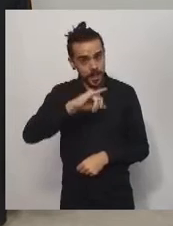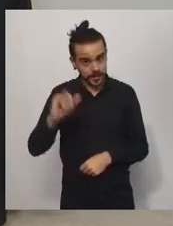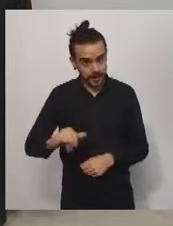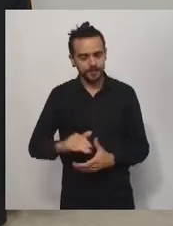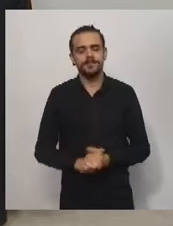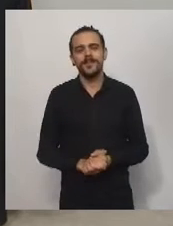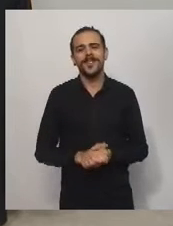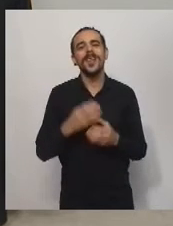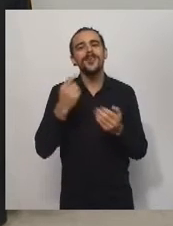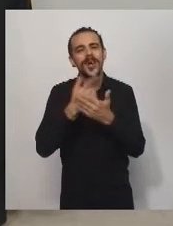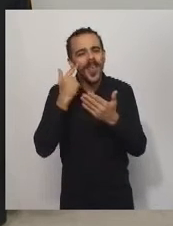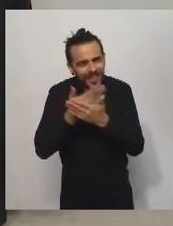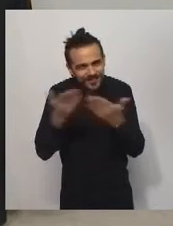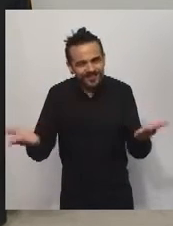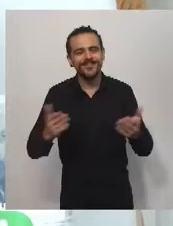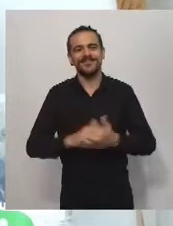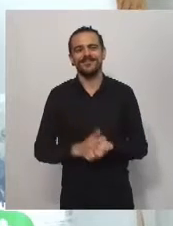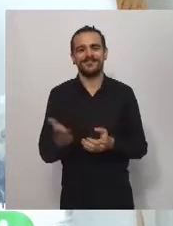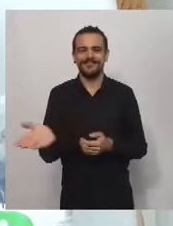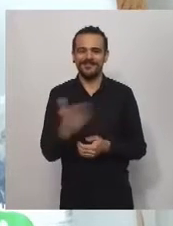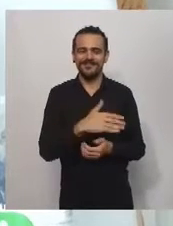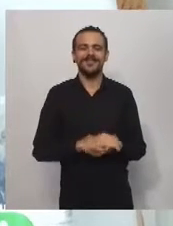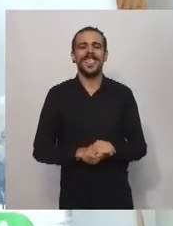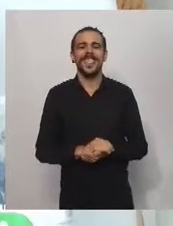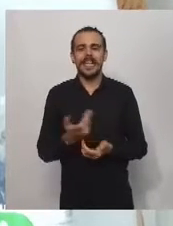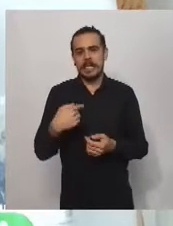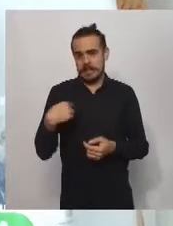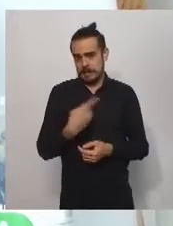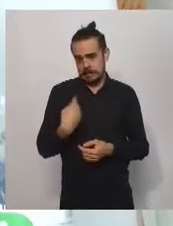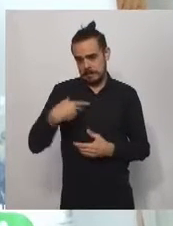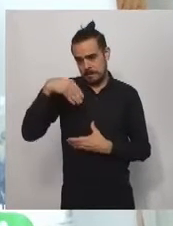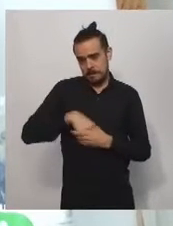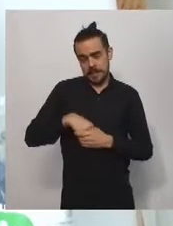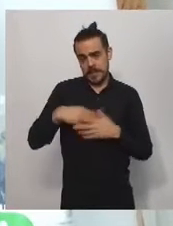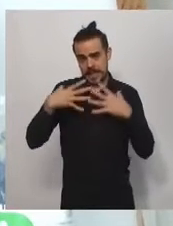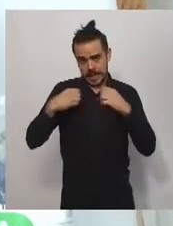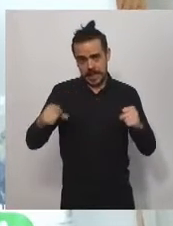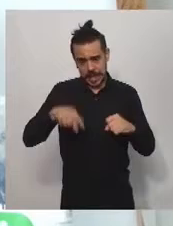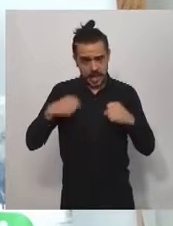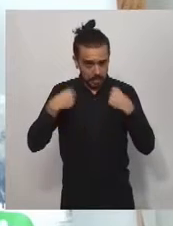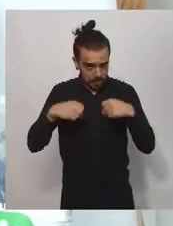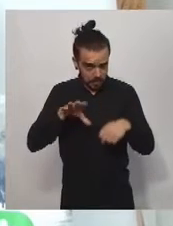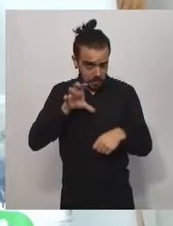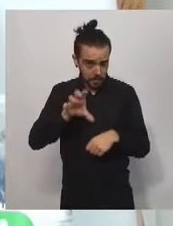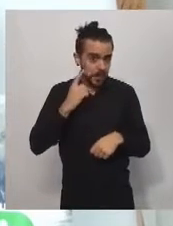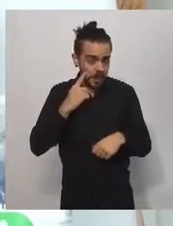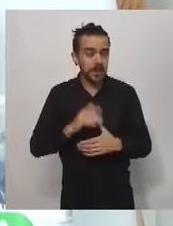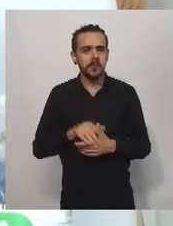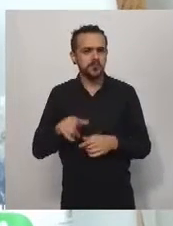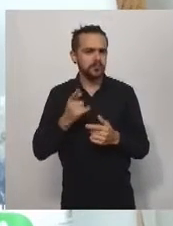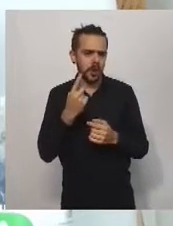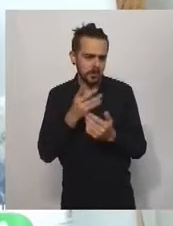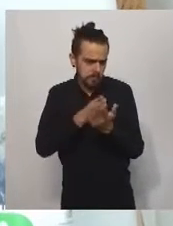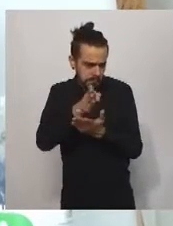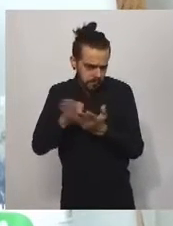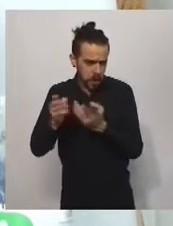Desde la Secretaría de Deportes de la provincia hemos venido trabajando en dos líneas de acción muy claras, la primera de